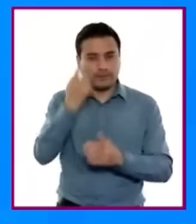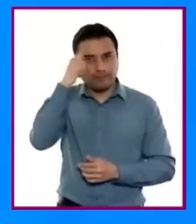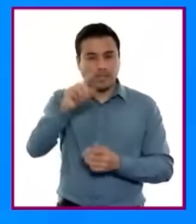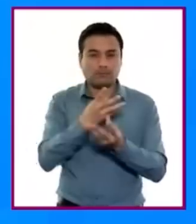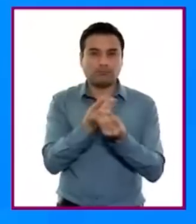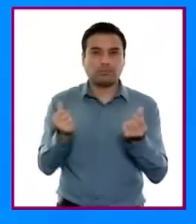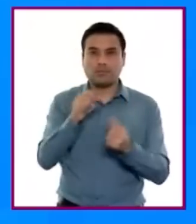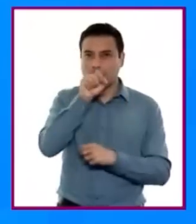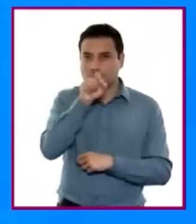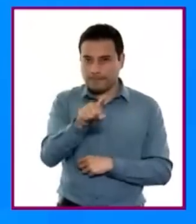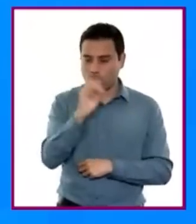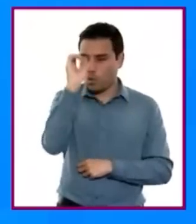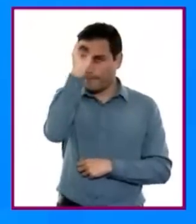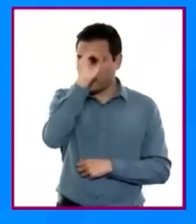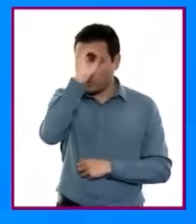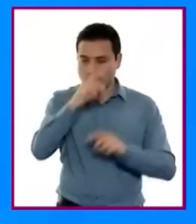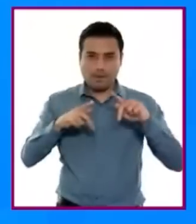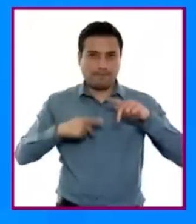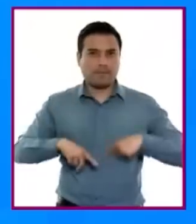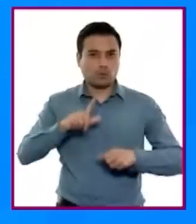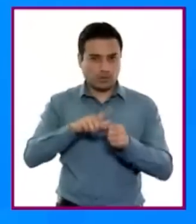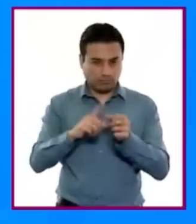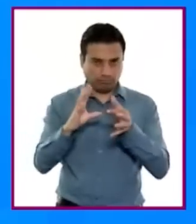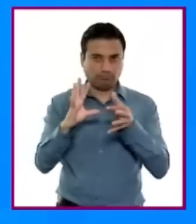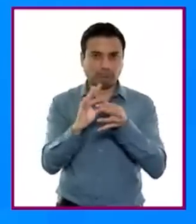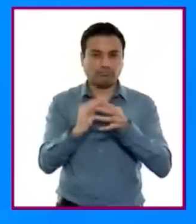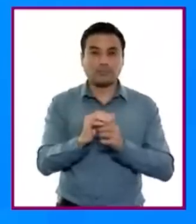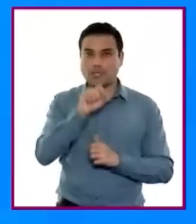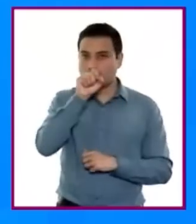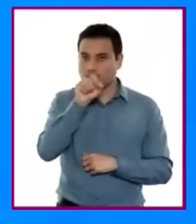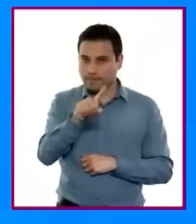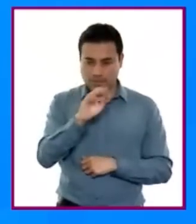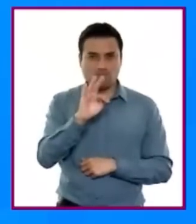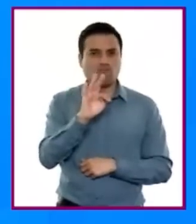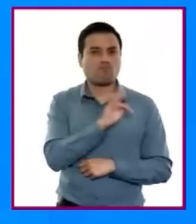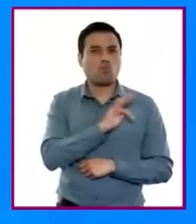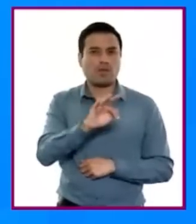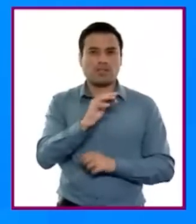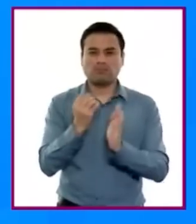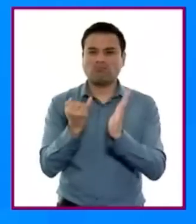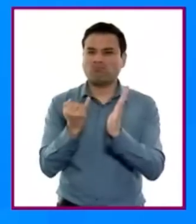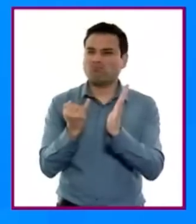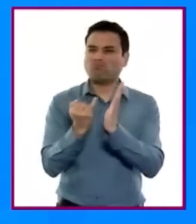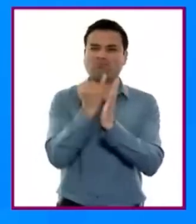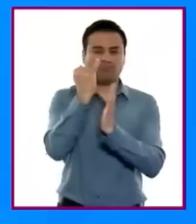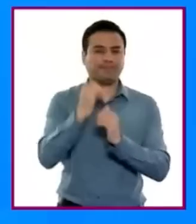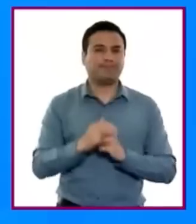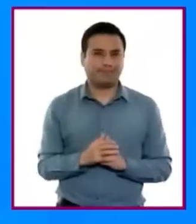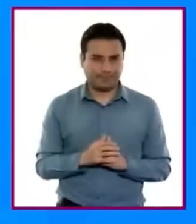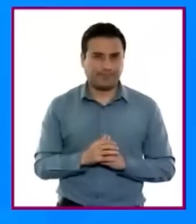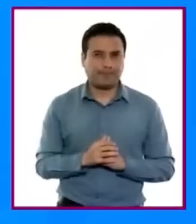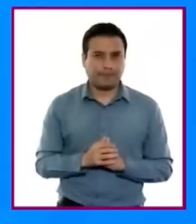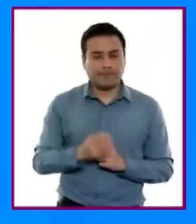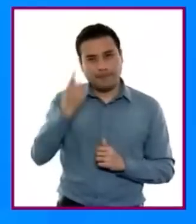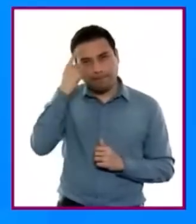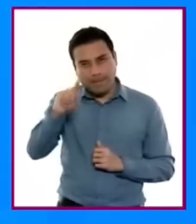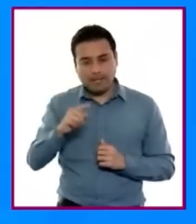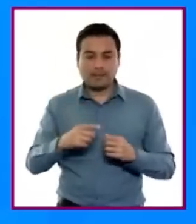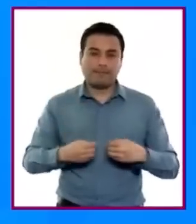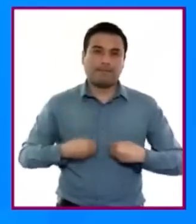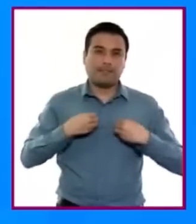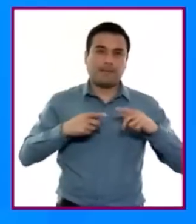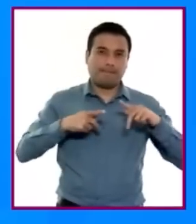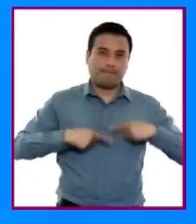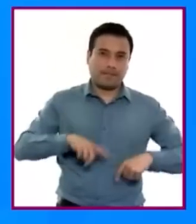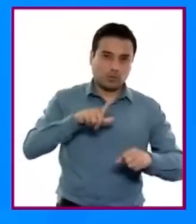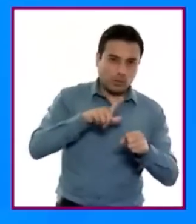opiniones propias y tome decisiones fundamentadas en asuntos de trascendencia personal y social